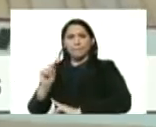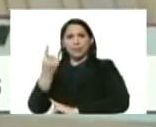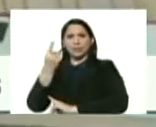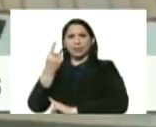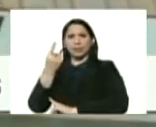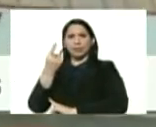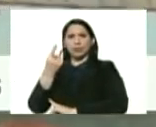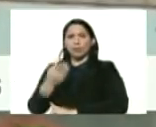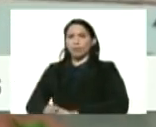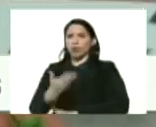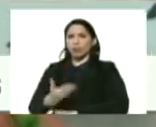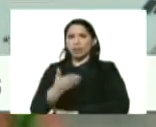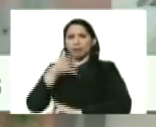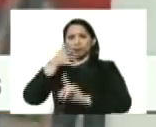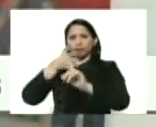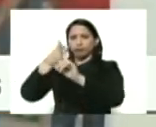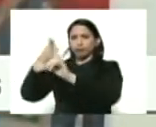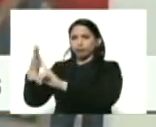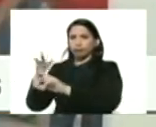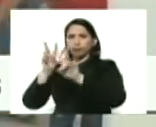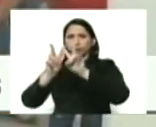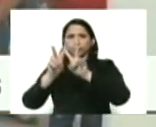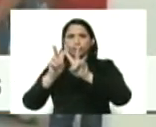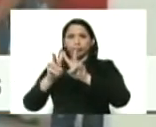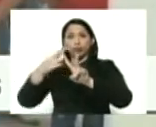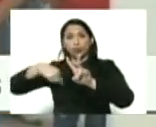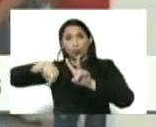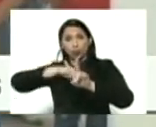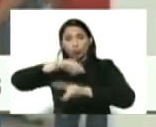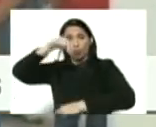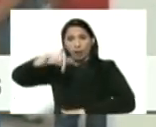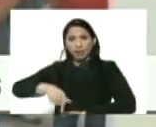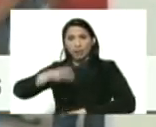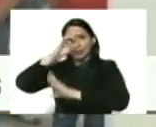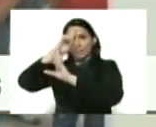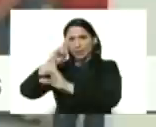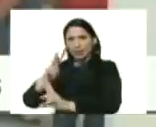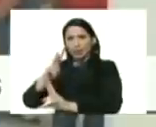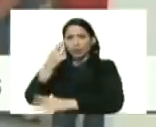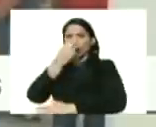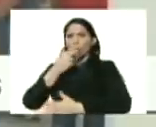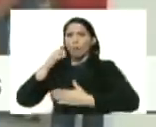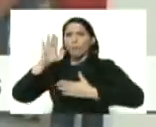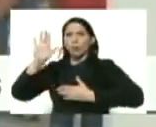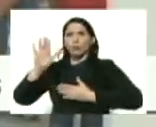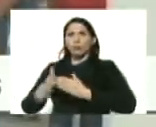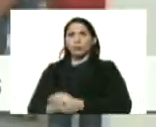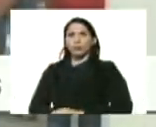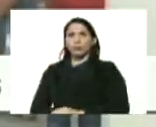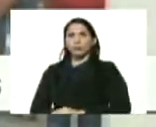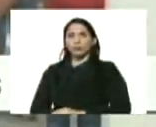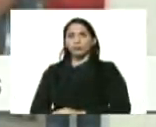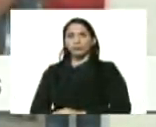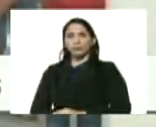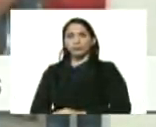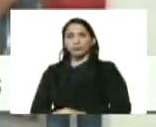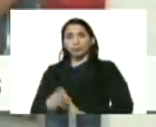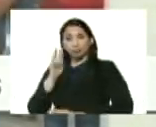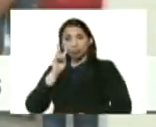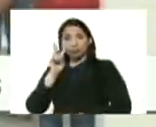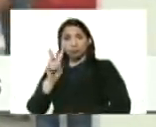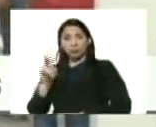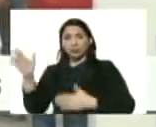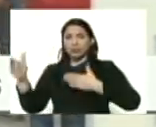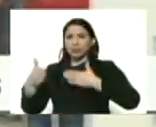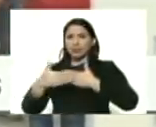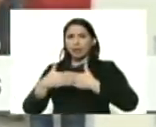orientado siempre a la gran misión vivienda Venezuela. Aquí estamos nosotros cumpliendo un compromiso que en un momento se vio cerrado